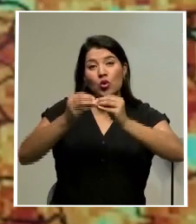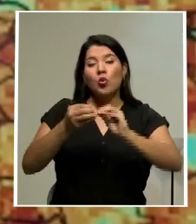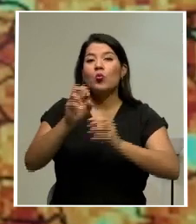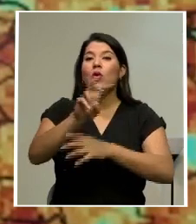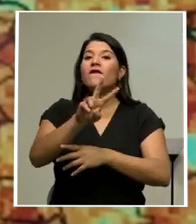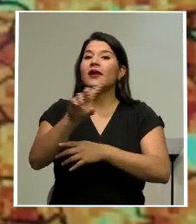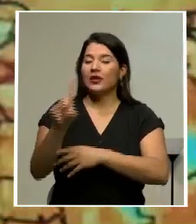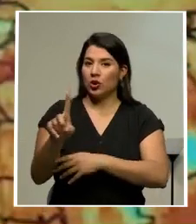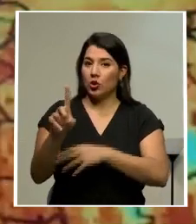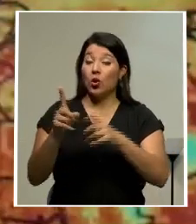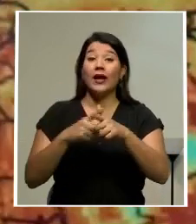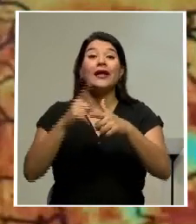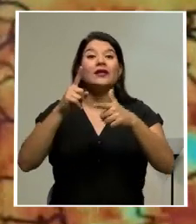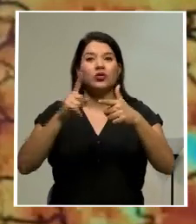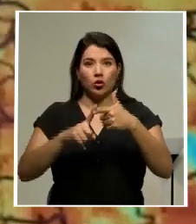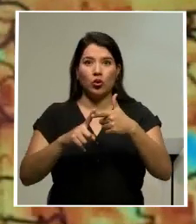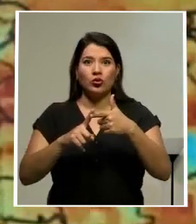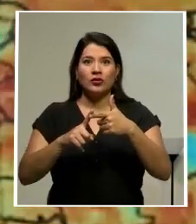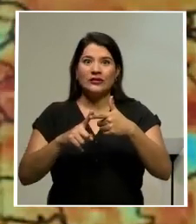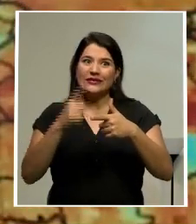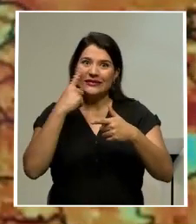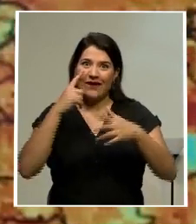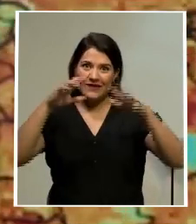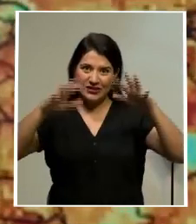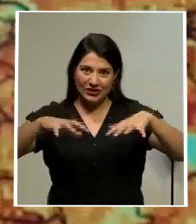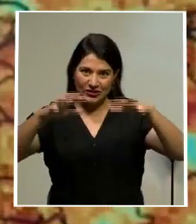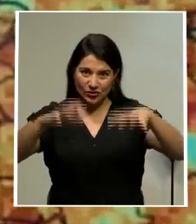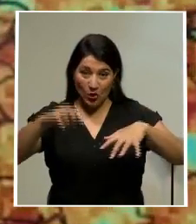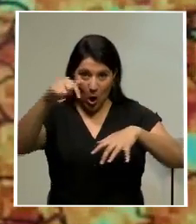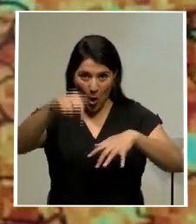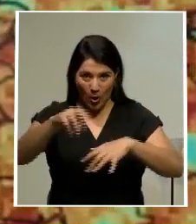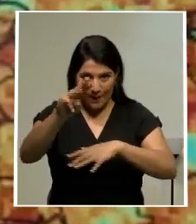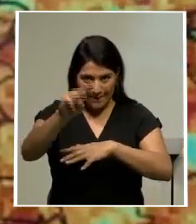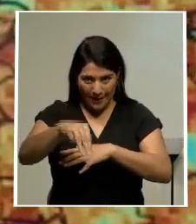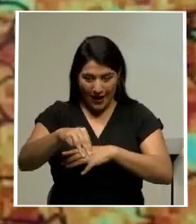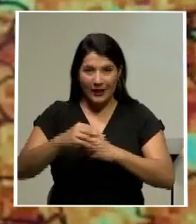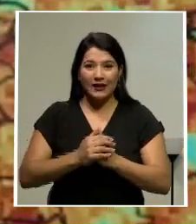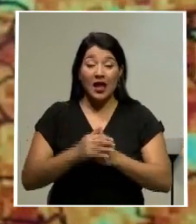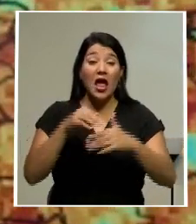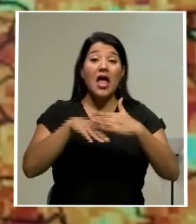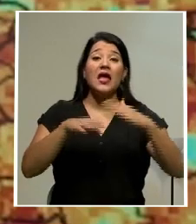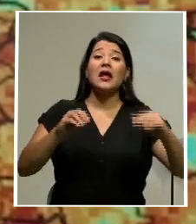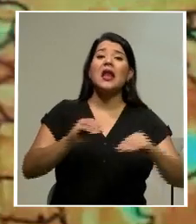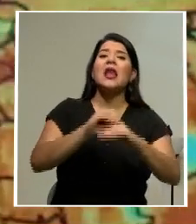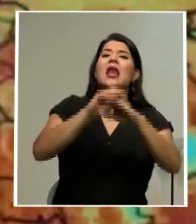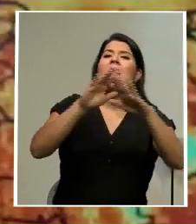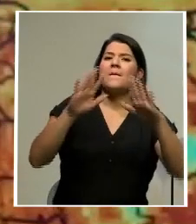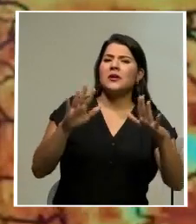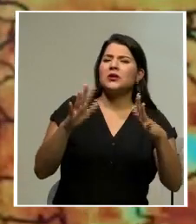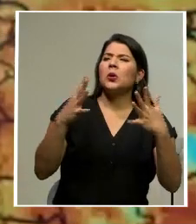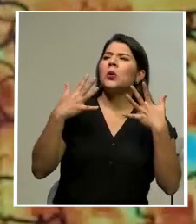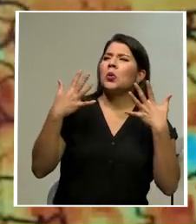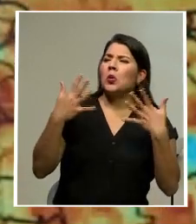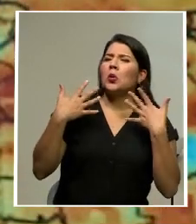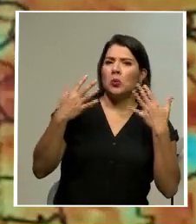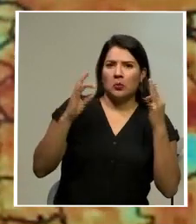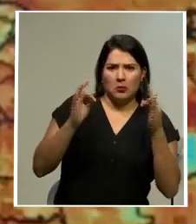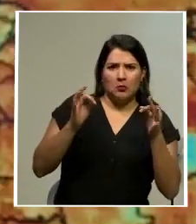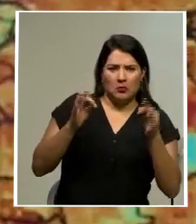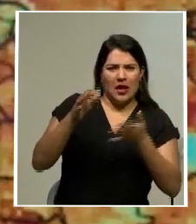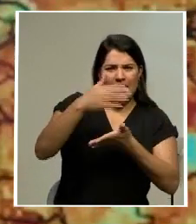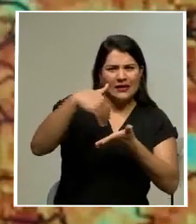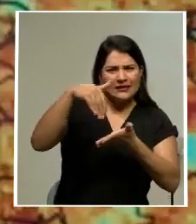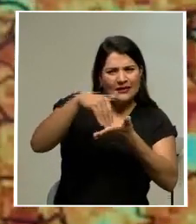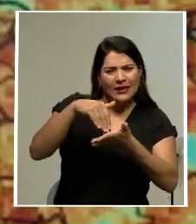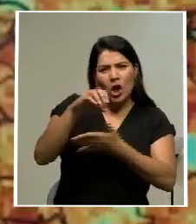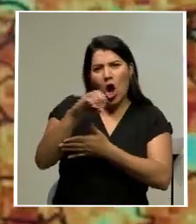sus efectos se estarán percibiendo a lo largo de este día. Una mañana donde las temperaturas fueron sumamente cálidas en el centro y el